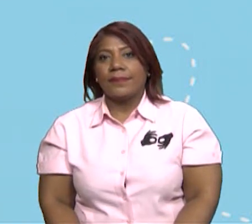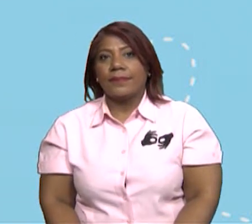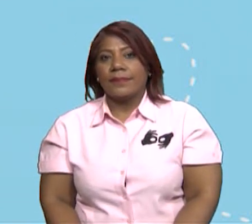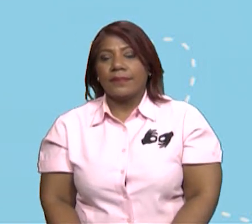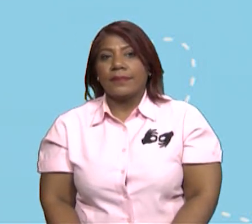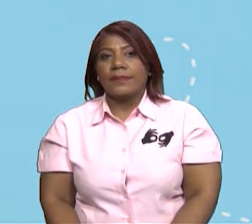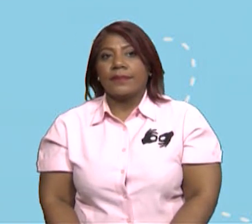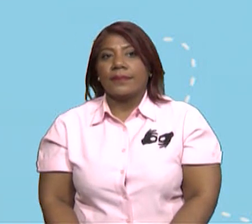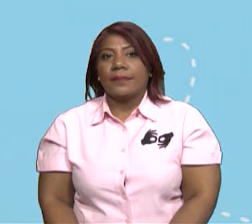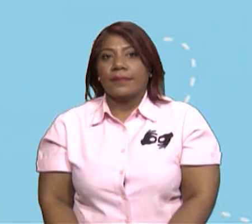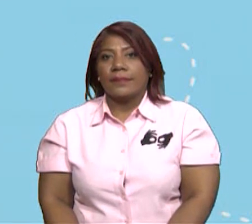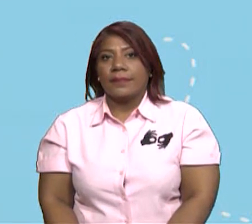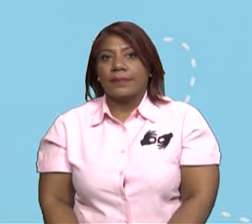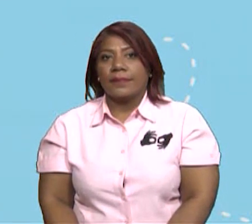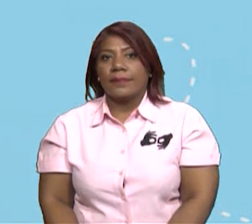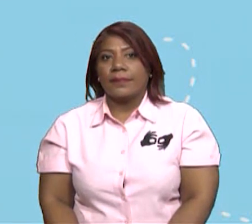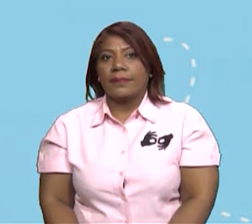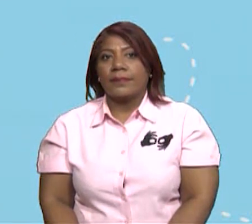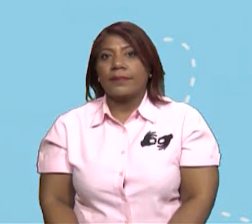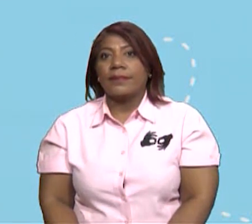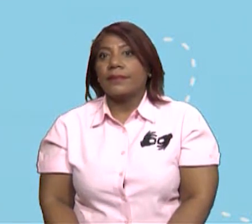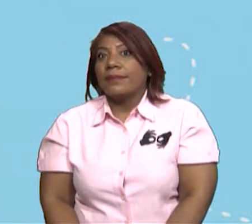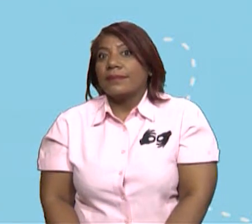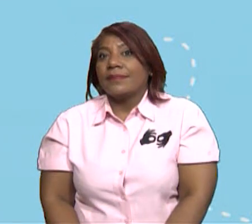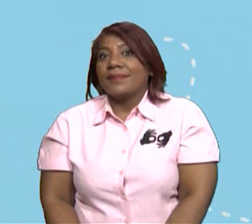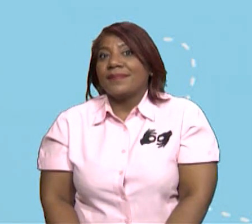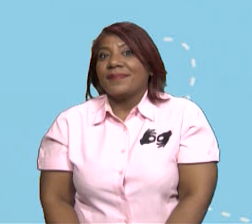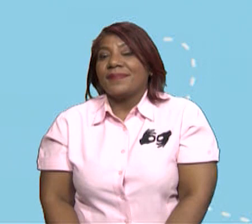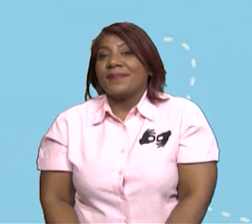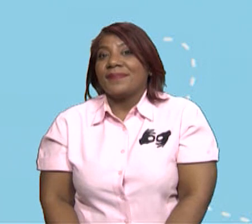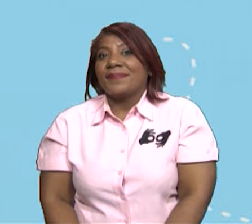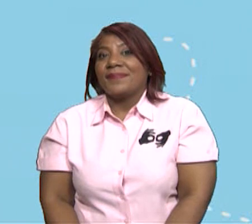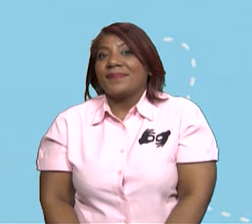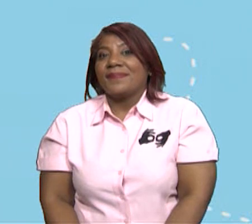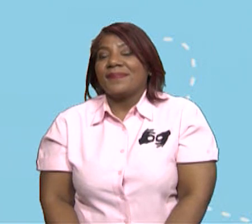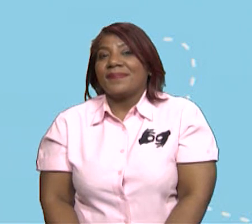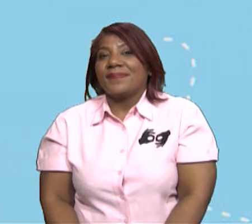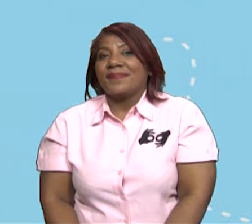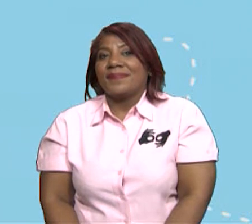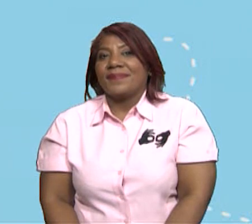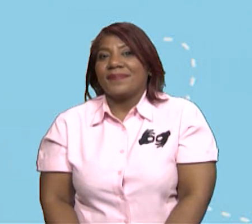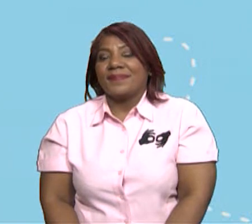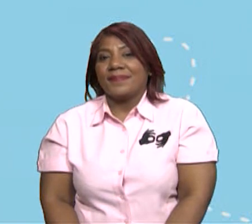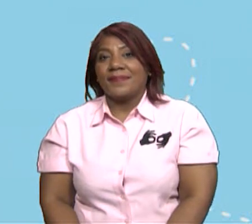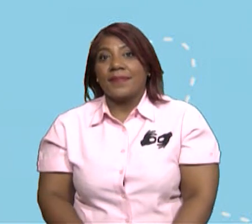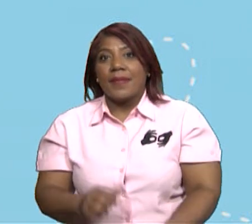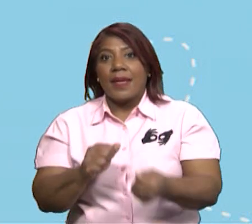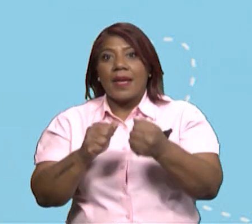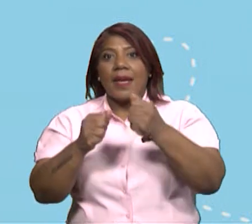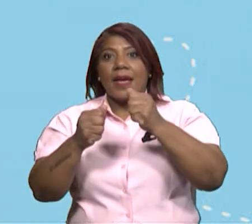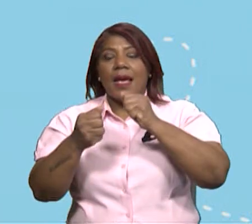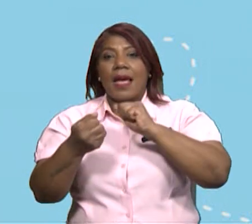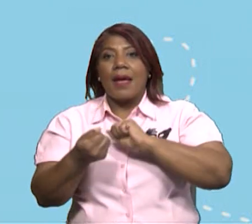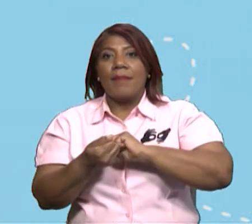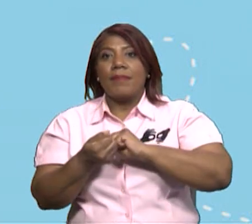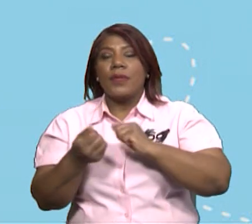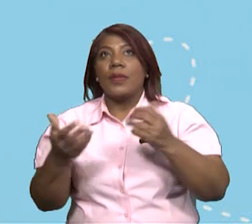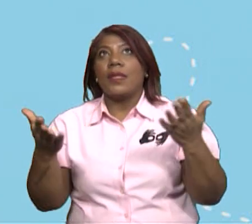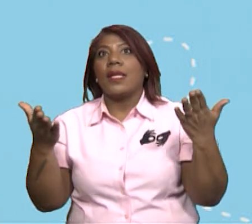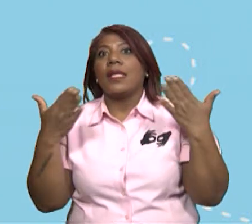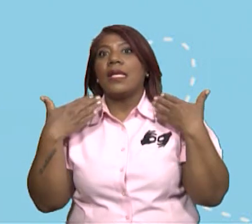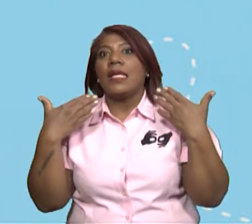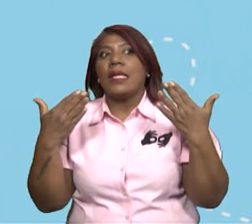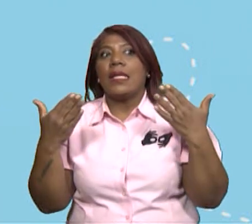Vamos con el impacto. A ver, viene la ruleta, gira, gira, gira, gira. Y nos sale que... Cambio climático. A ver, alguien me responda, repito.